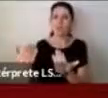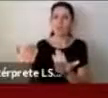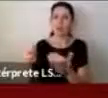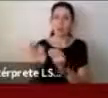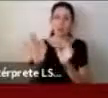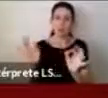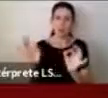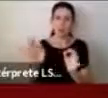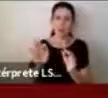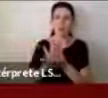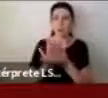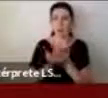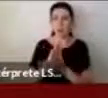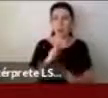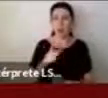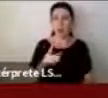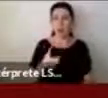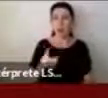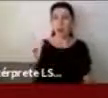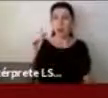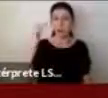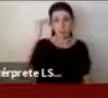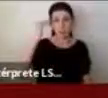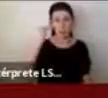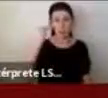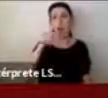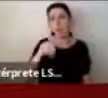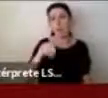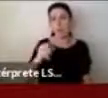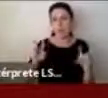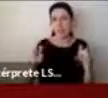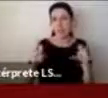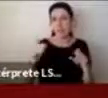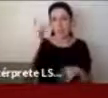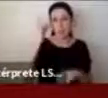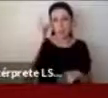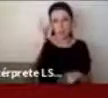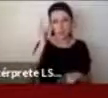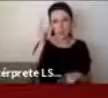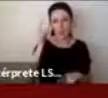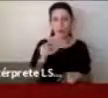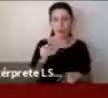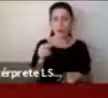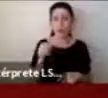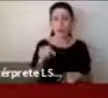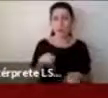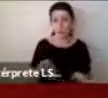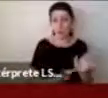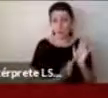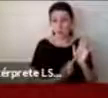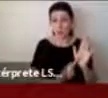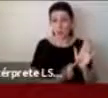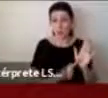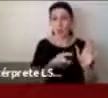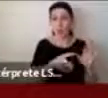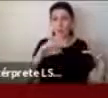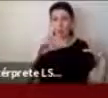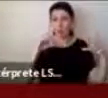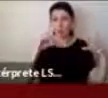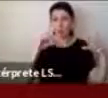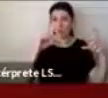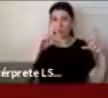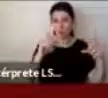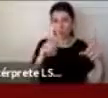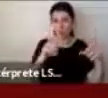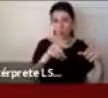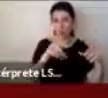Específicamente ella habla más del síndrome de Down. En esta presentación, que esta es una captura de pantalla de su